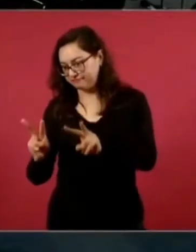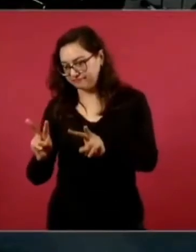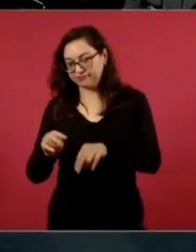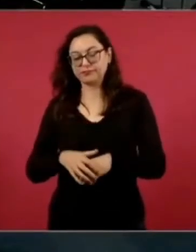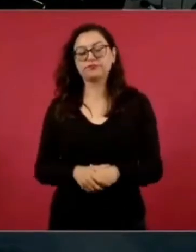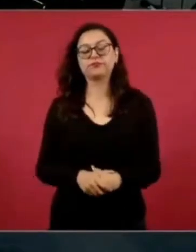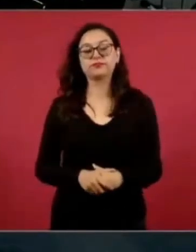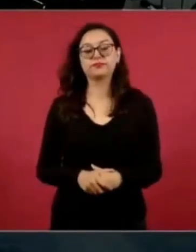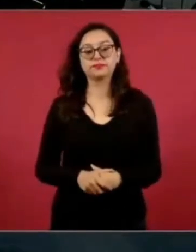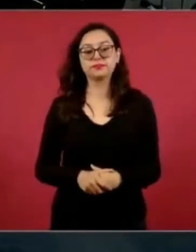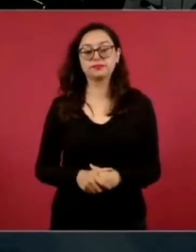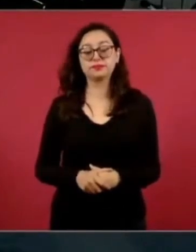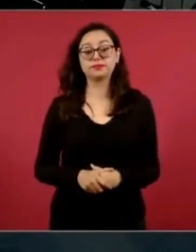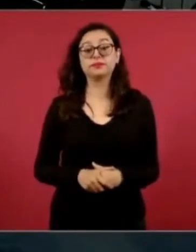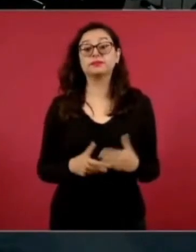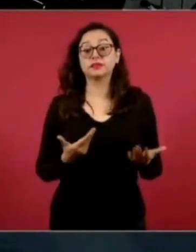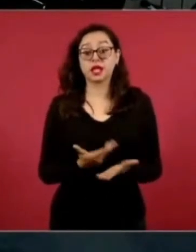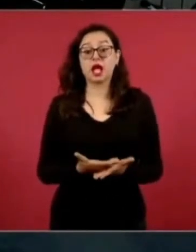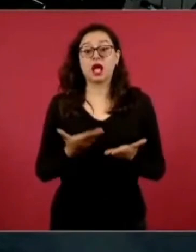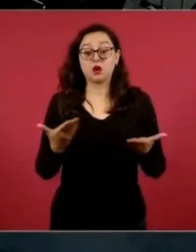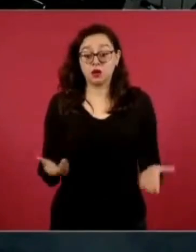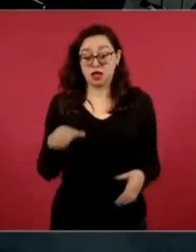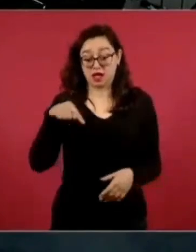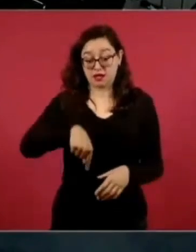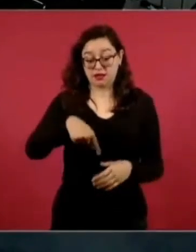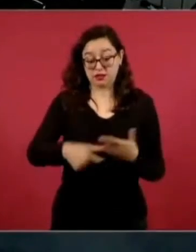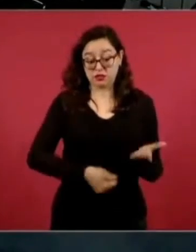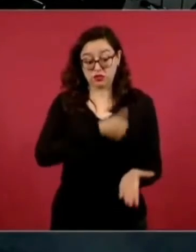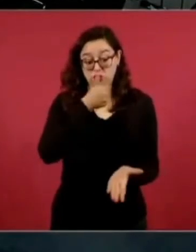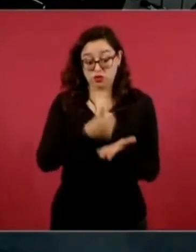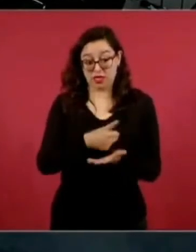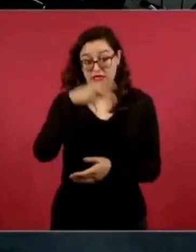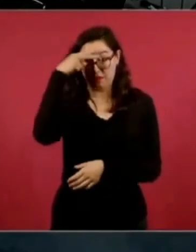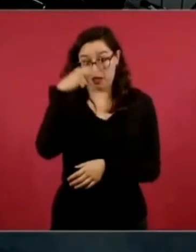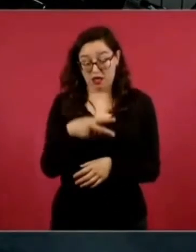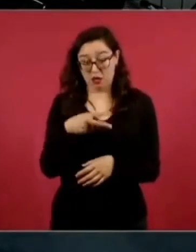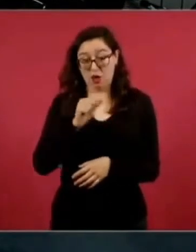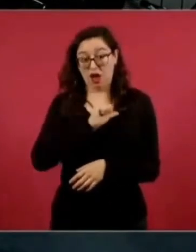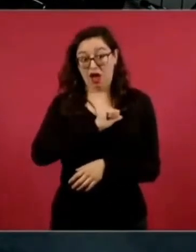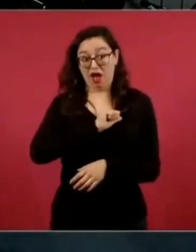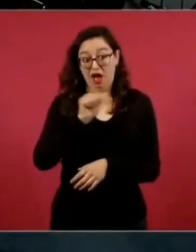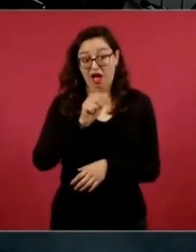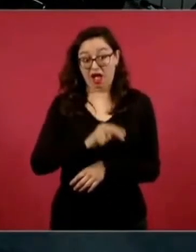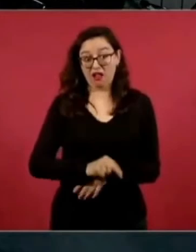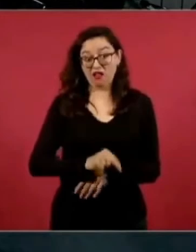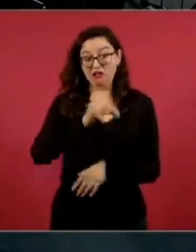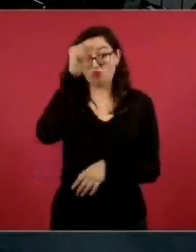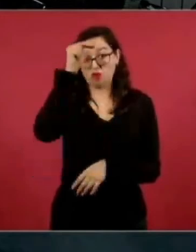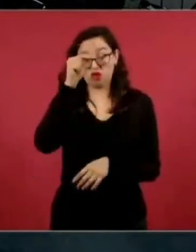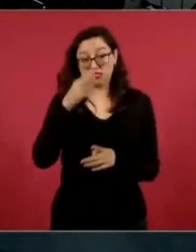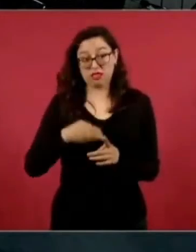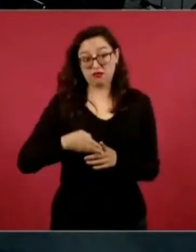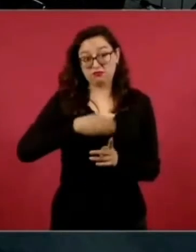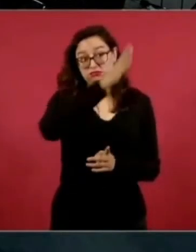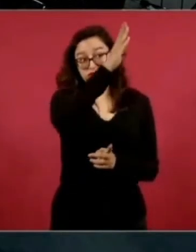de México hacia el norte, son dos